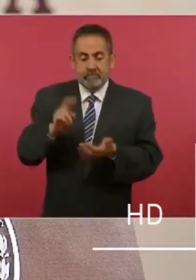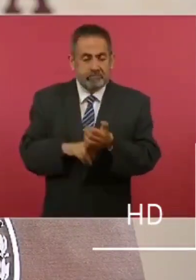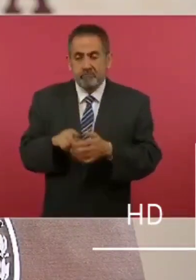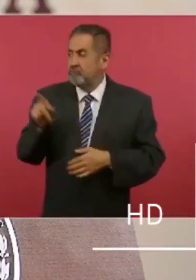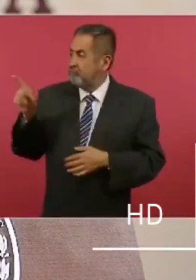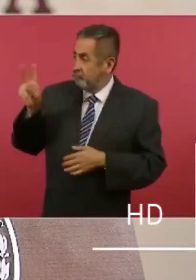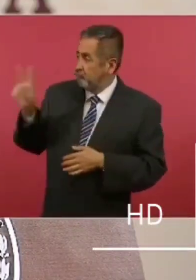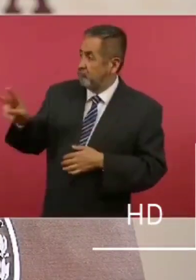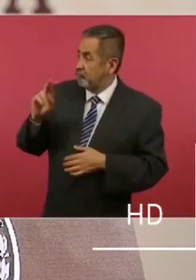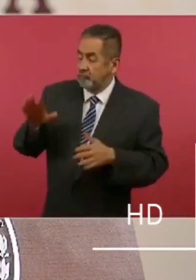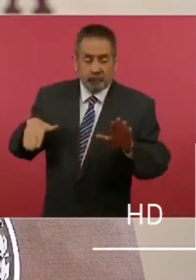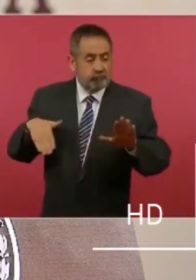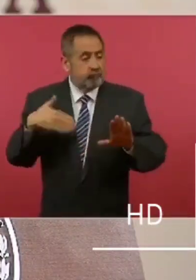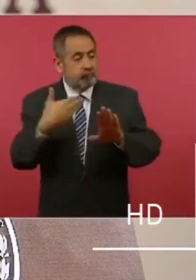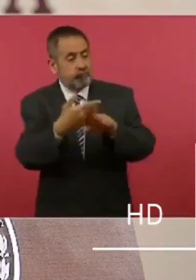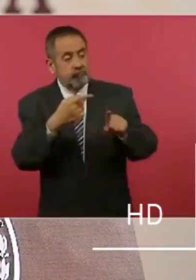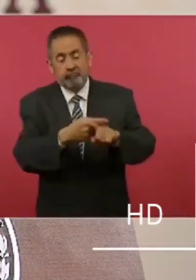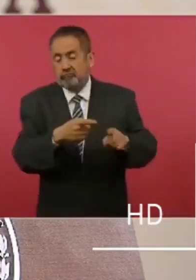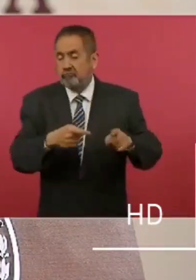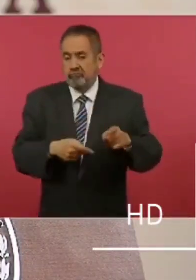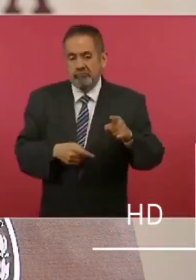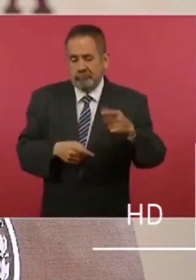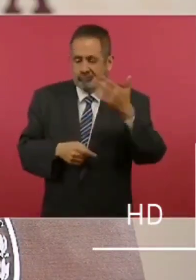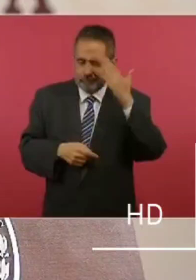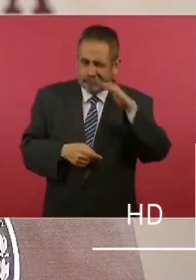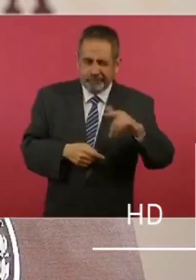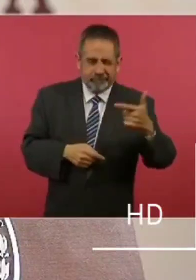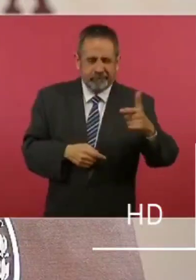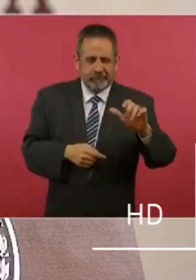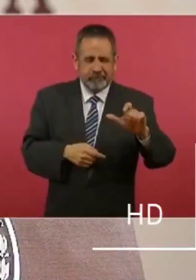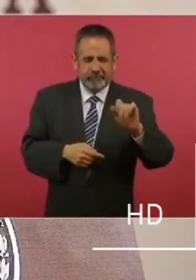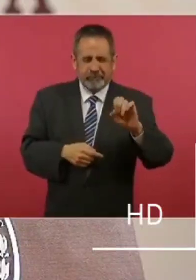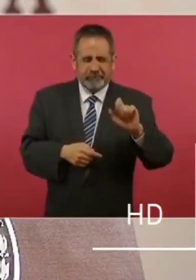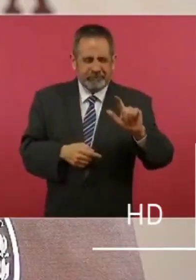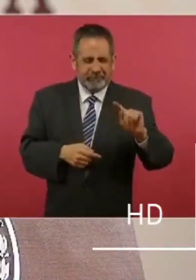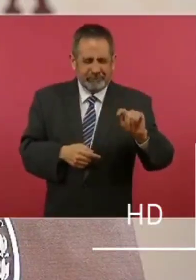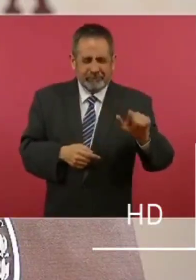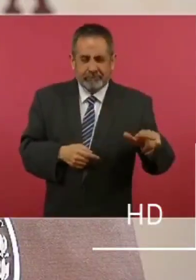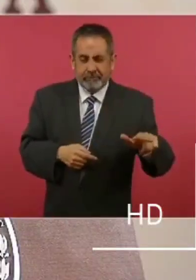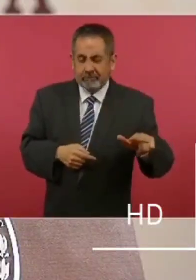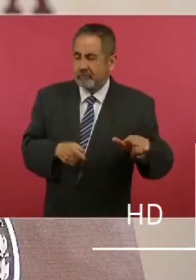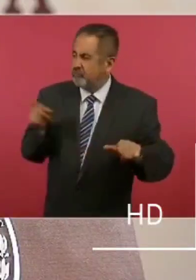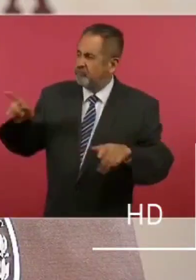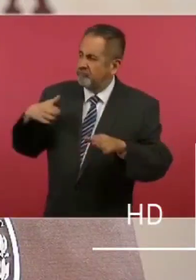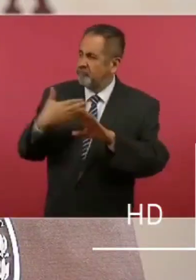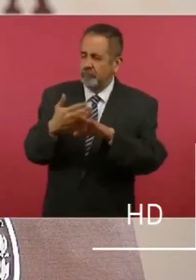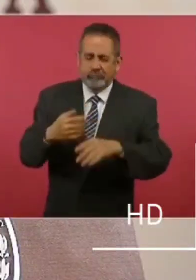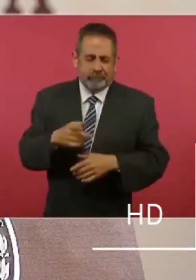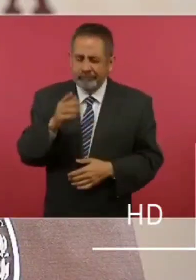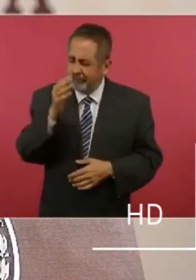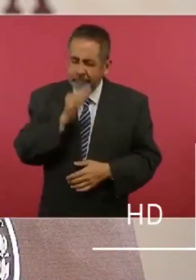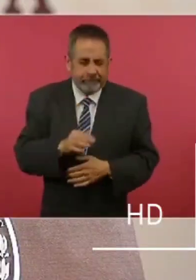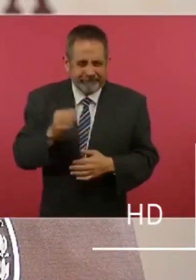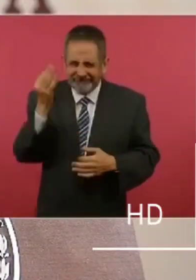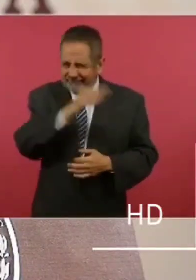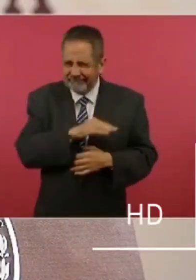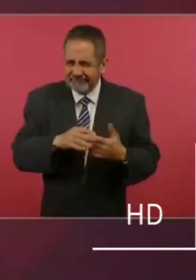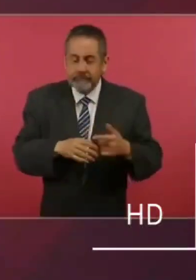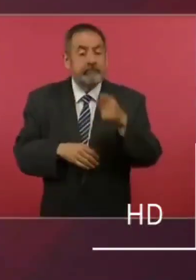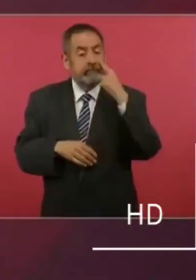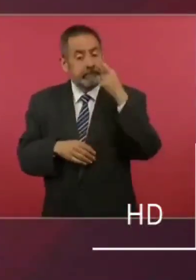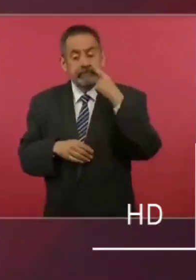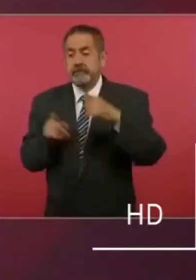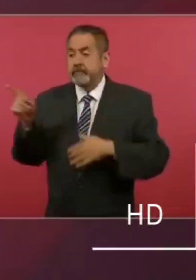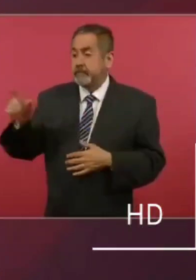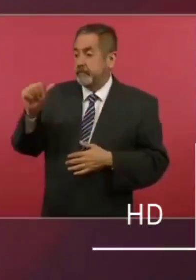política y jurídicamente a la señora Galvez. Eso es absolutamente falso. Él dice, el presidente de México se dispone